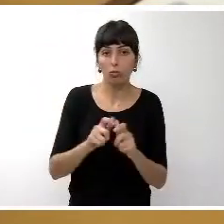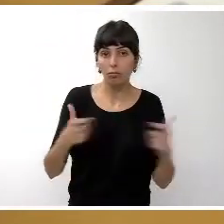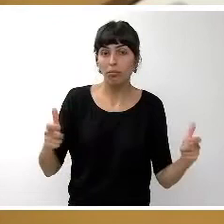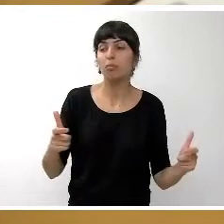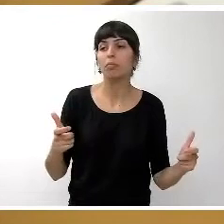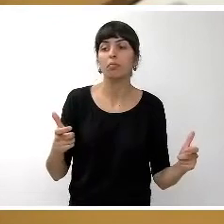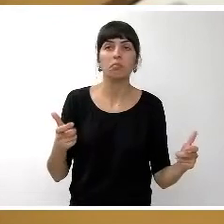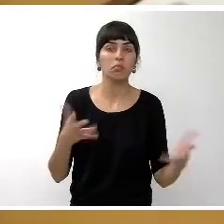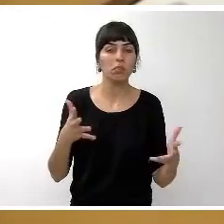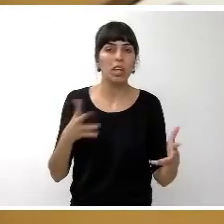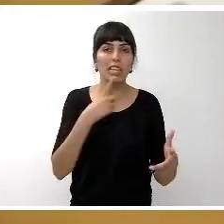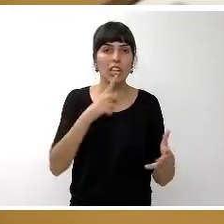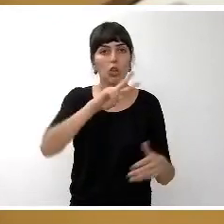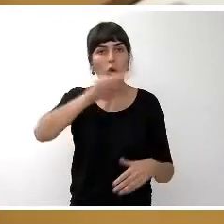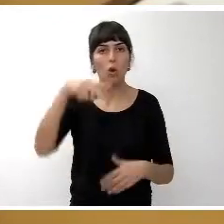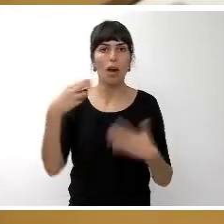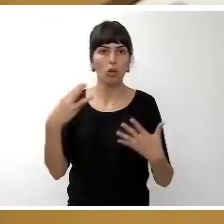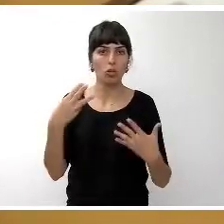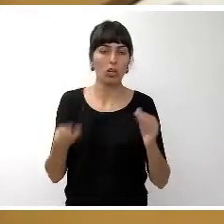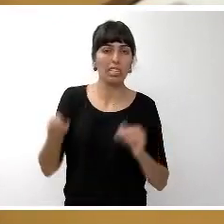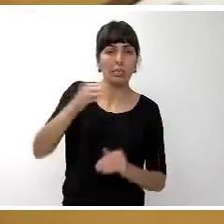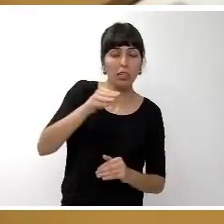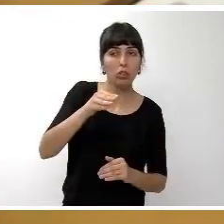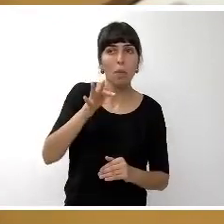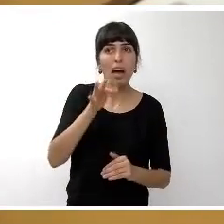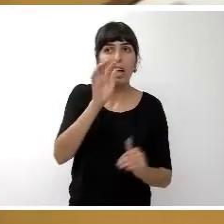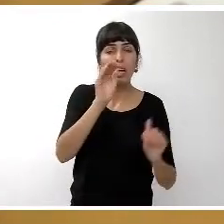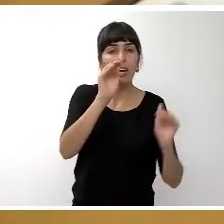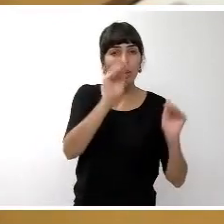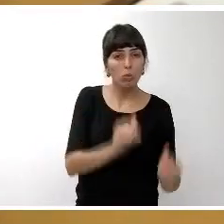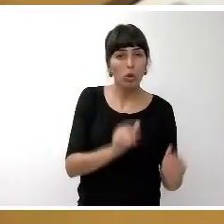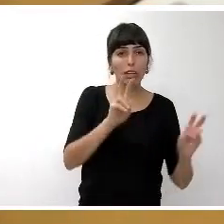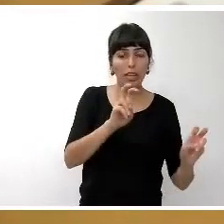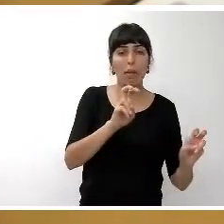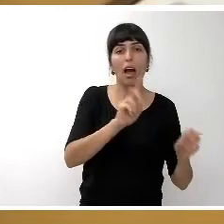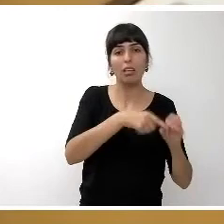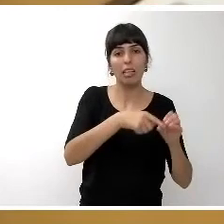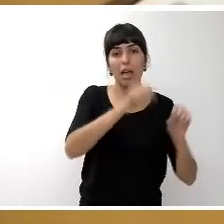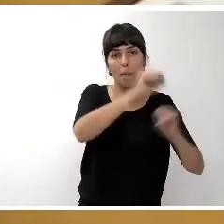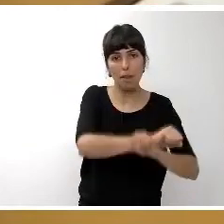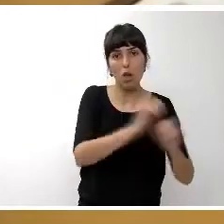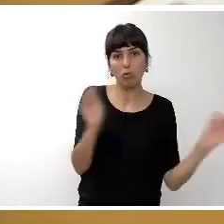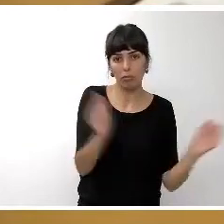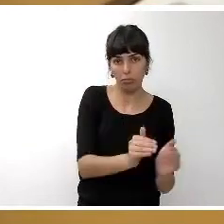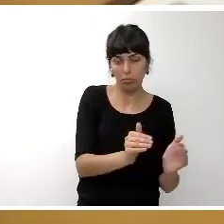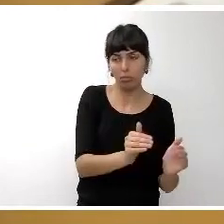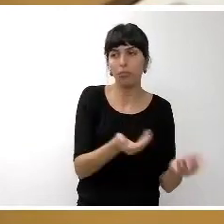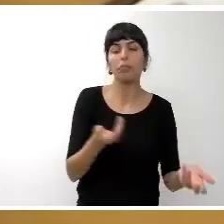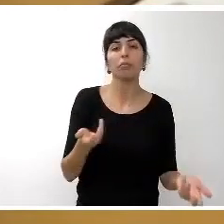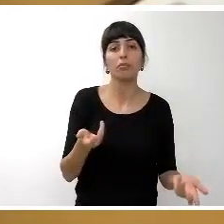crecimiento en torno al 2,8% y una reducción importante en la tasa de desempleo y de la tinerfeña